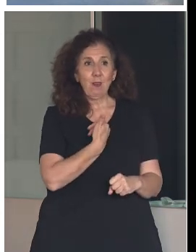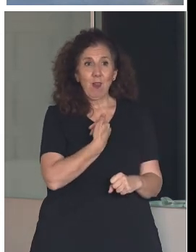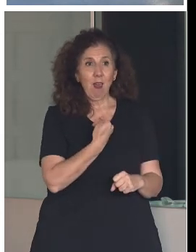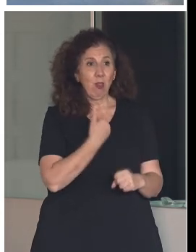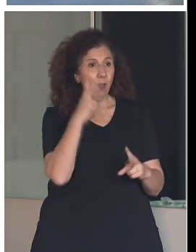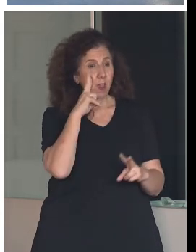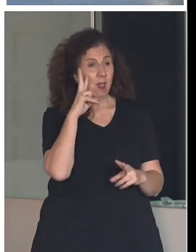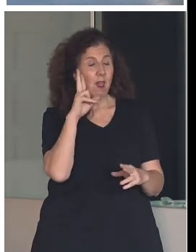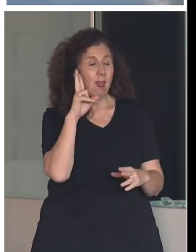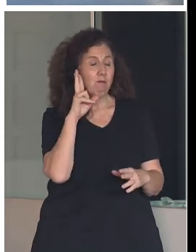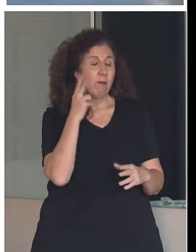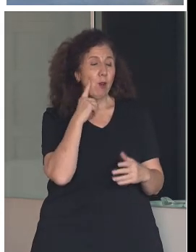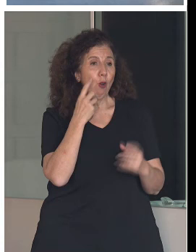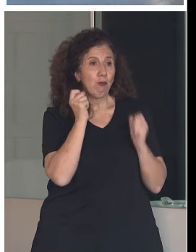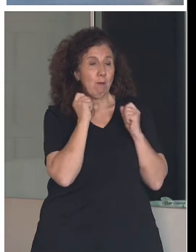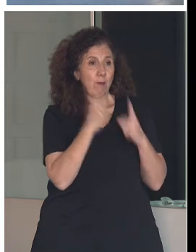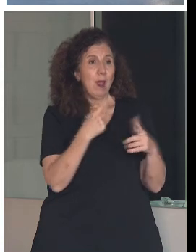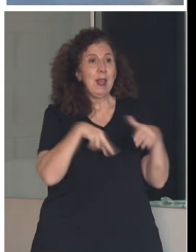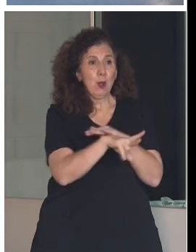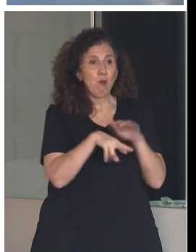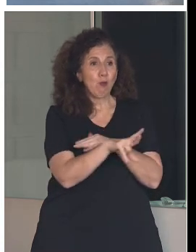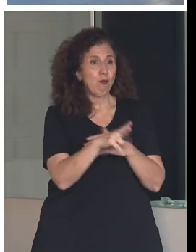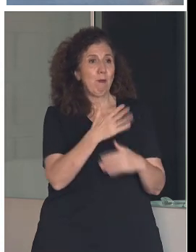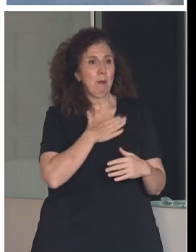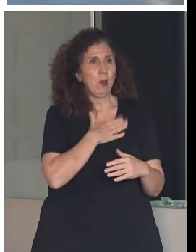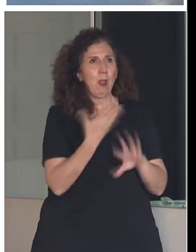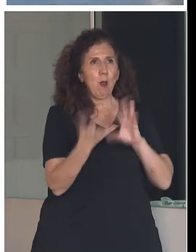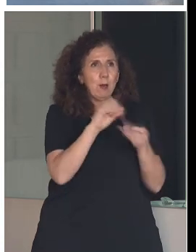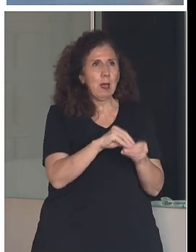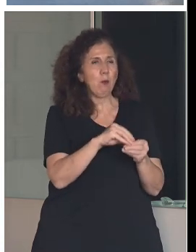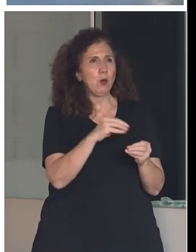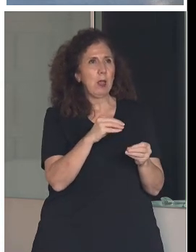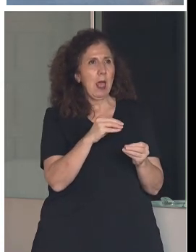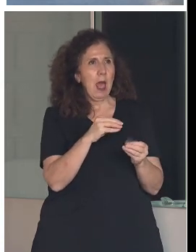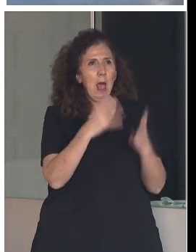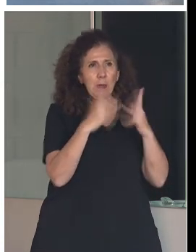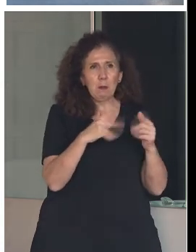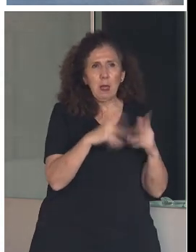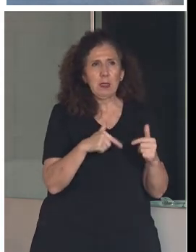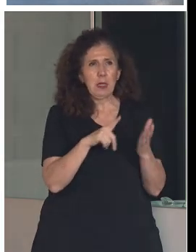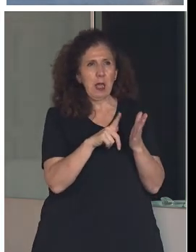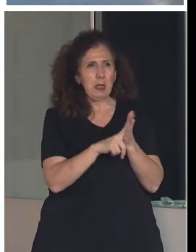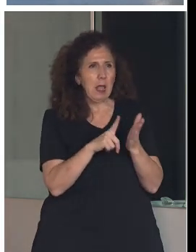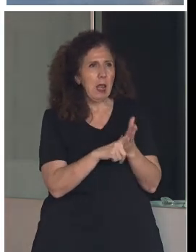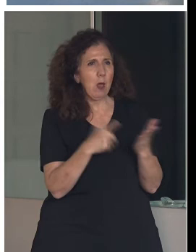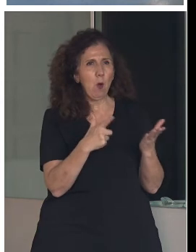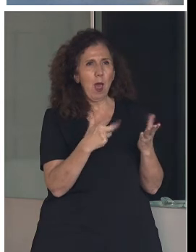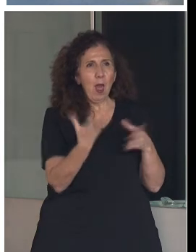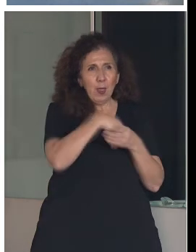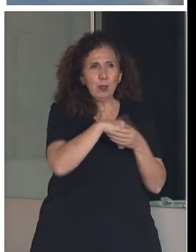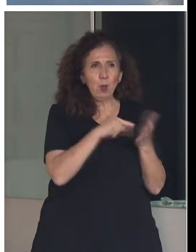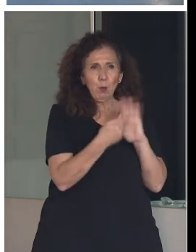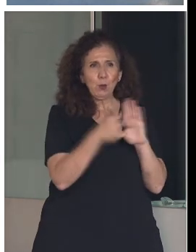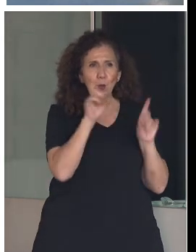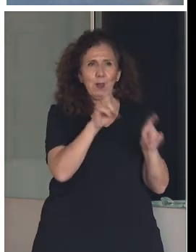patrimoniales dentro de su vida, lo aplicamos a matemáticas, aplicamos a lengua, lo aplicamos, es decir, dentro del proyecto educativo, no es algo paralelo, no es